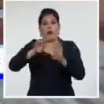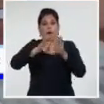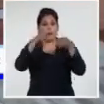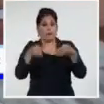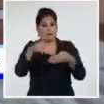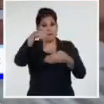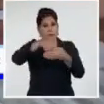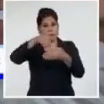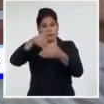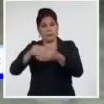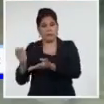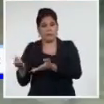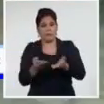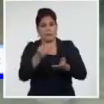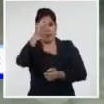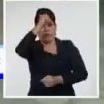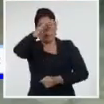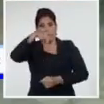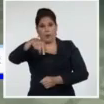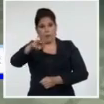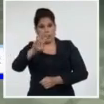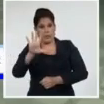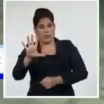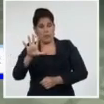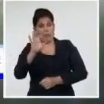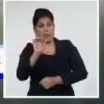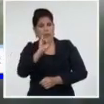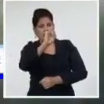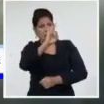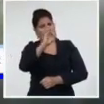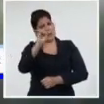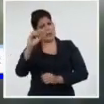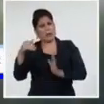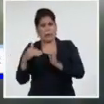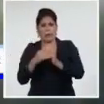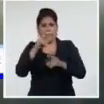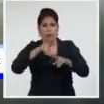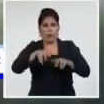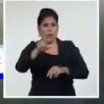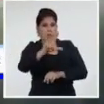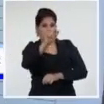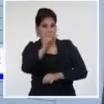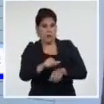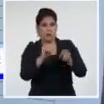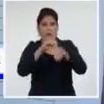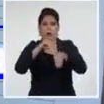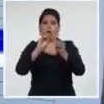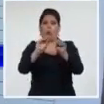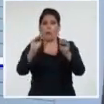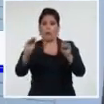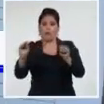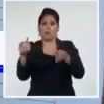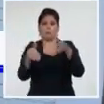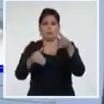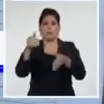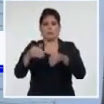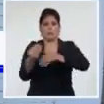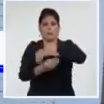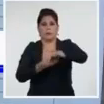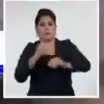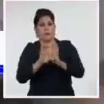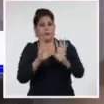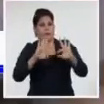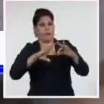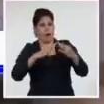pueblo el próximo domingo. Más de 770.000 holguineros están convocados para participar en el referendo